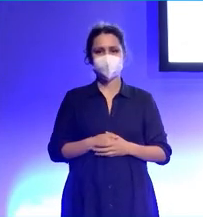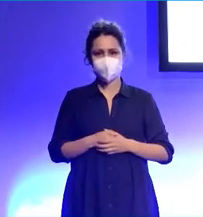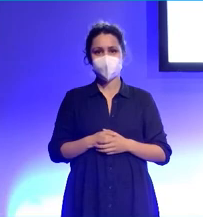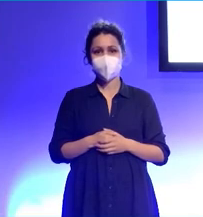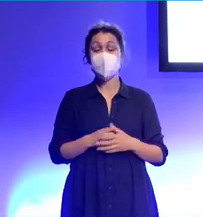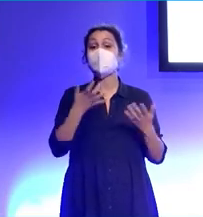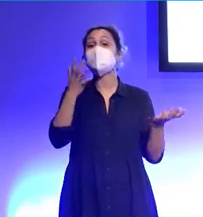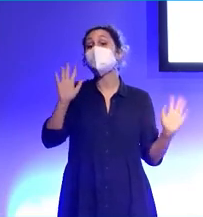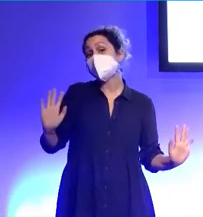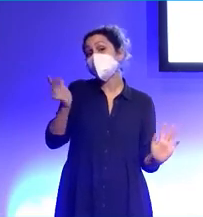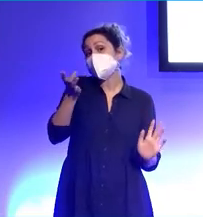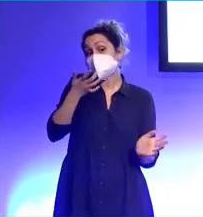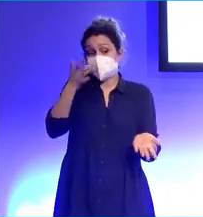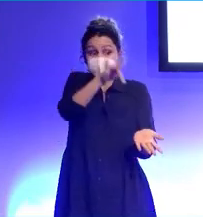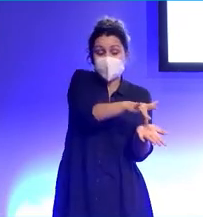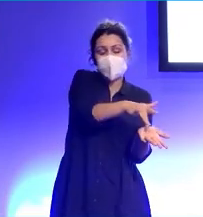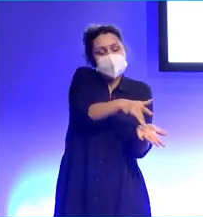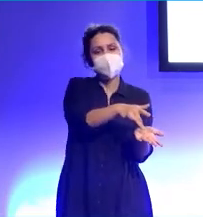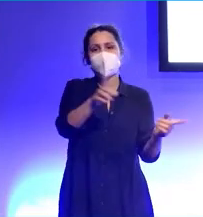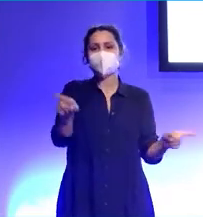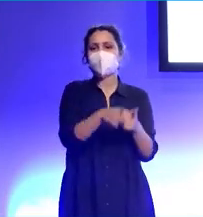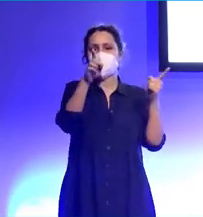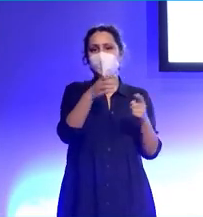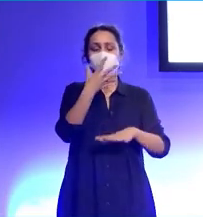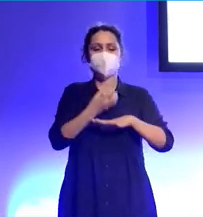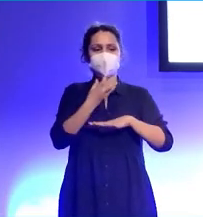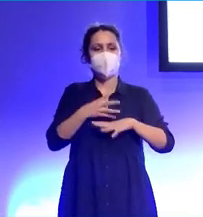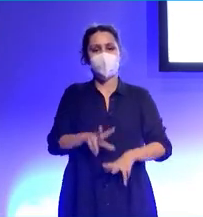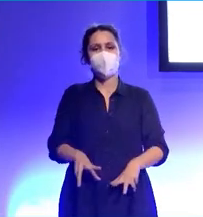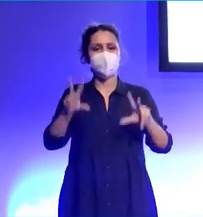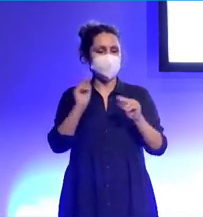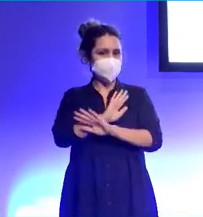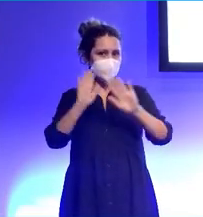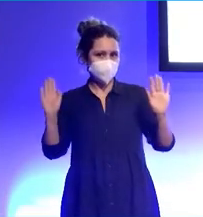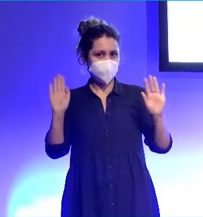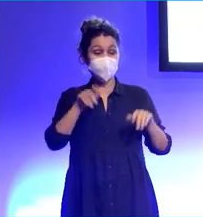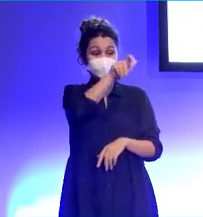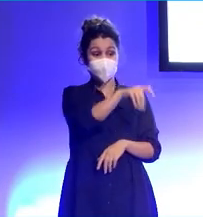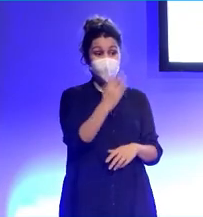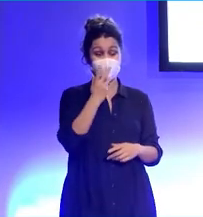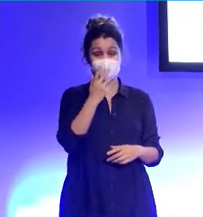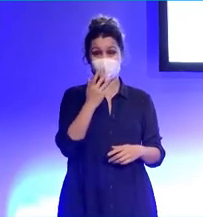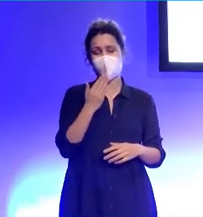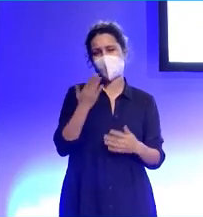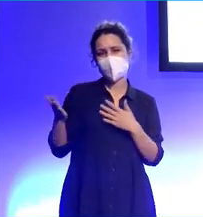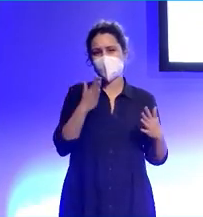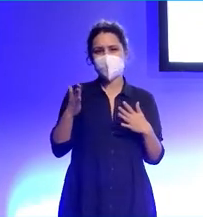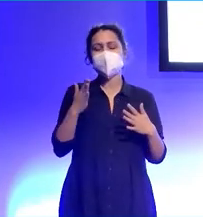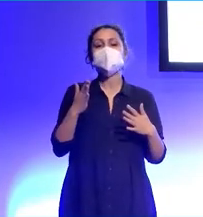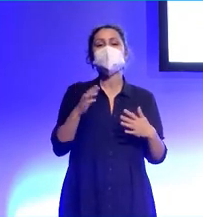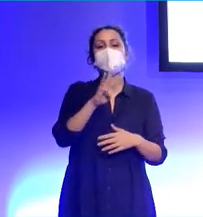Pero si hubiera ocurrido, no pasa nada. Es el momento de bajar. Conozco una persona que tiene mi edad, 70 a 31 años,